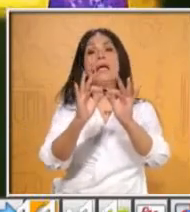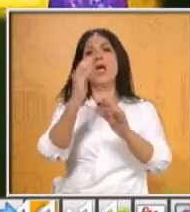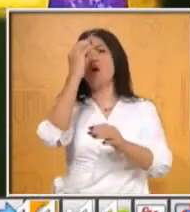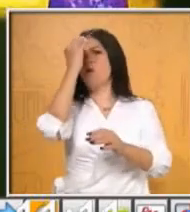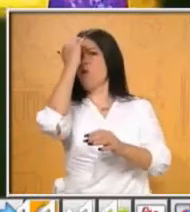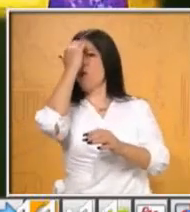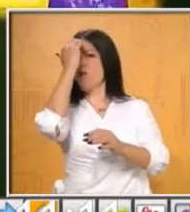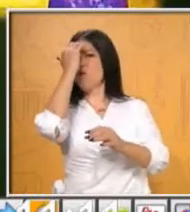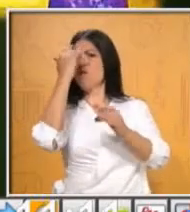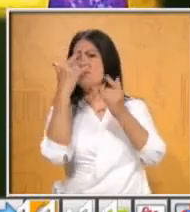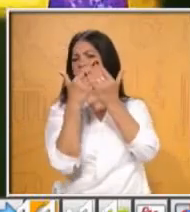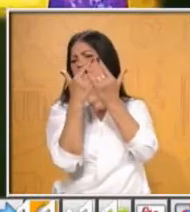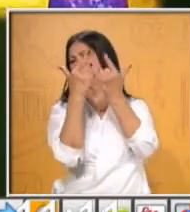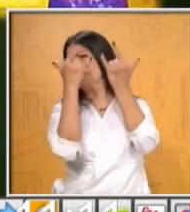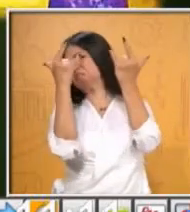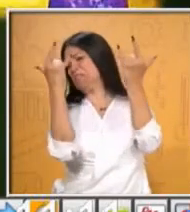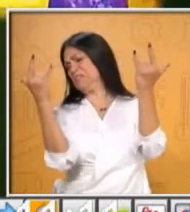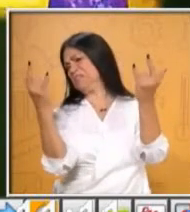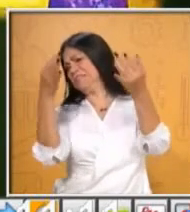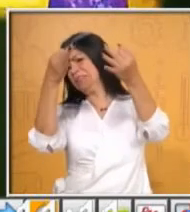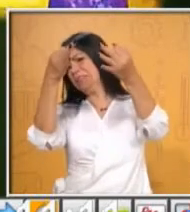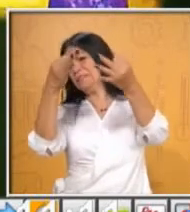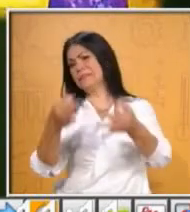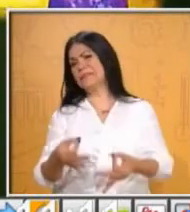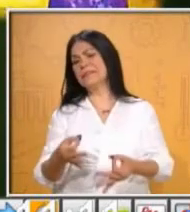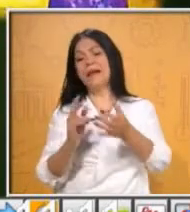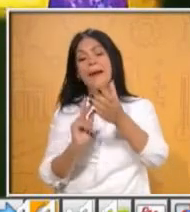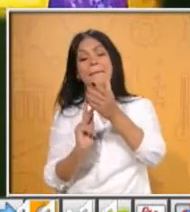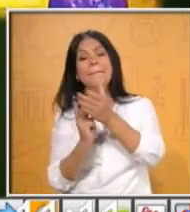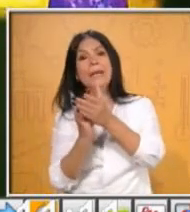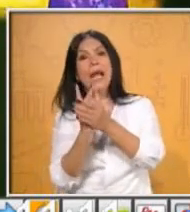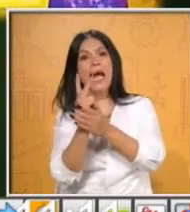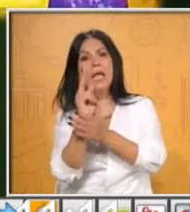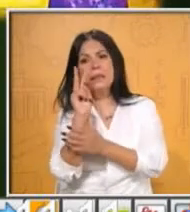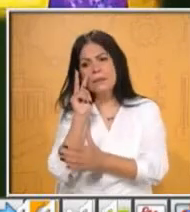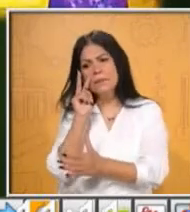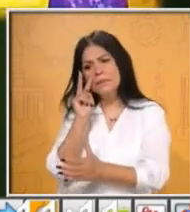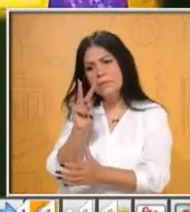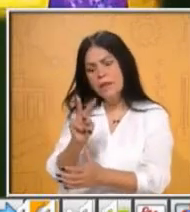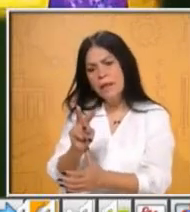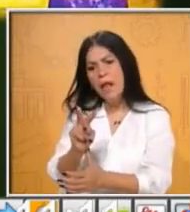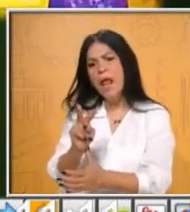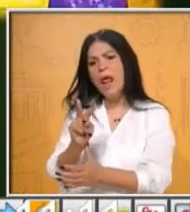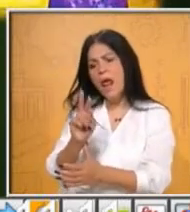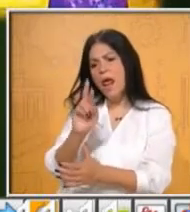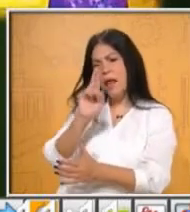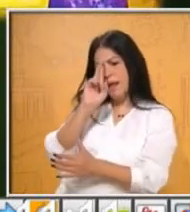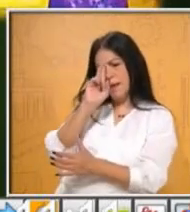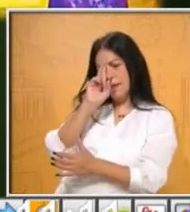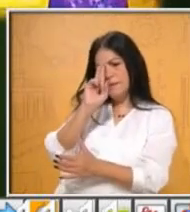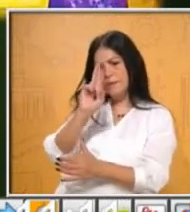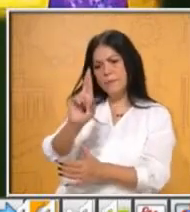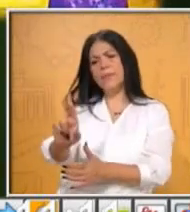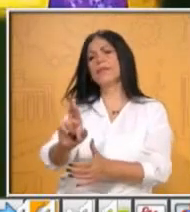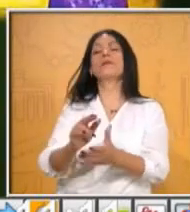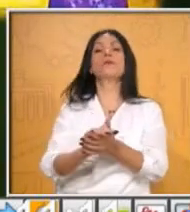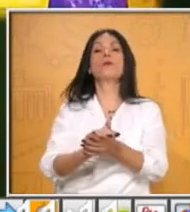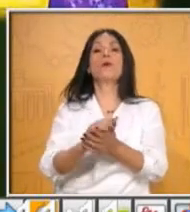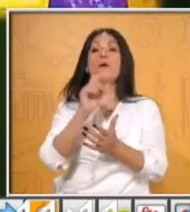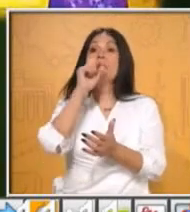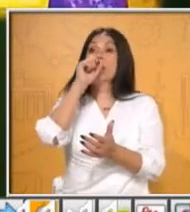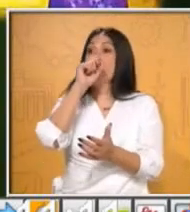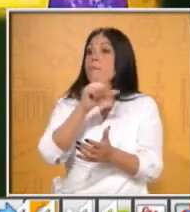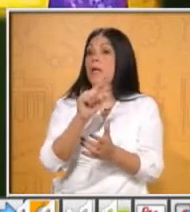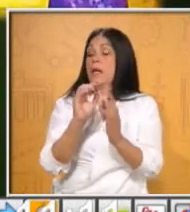plantas, animales, agua y clima. También conservan y restauran los bosques y los